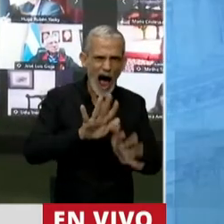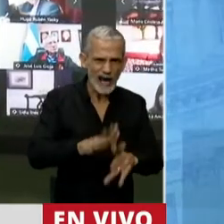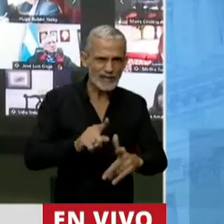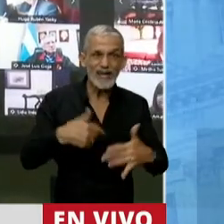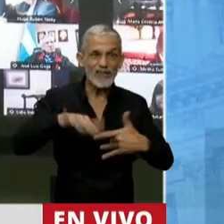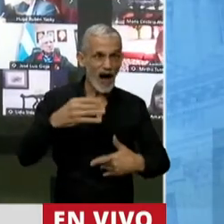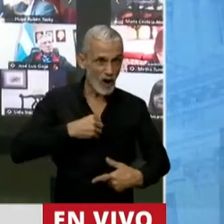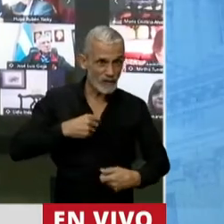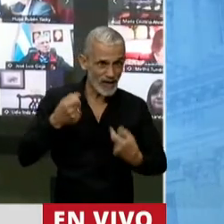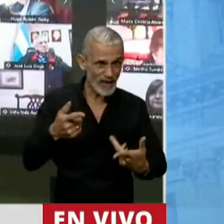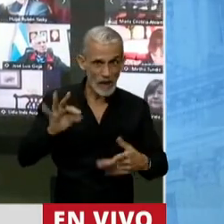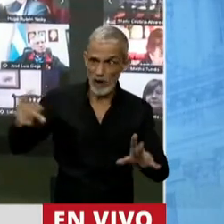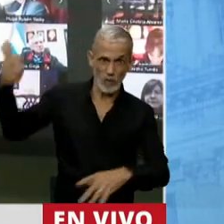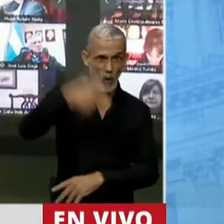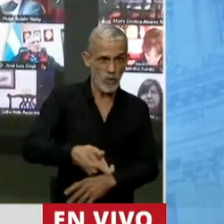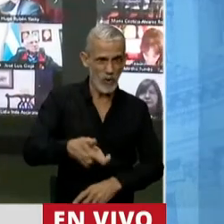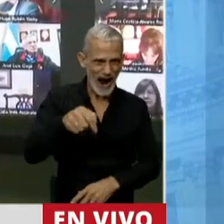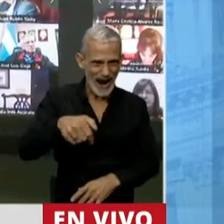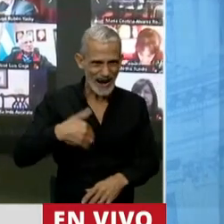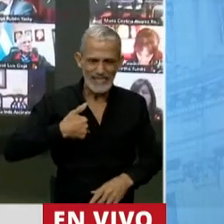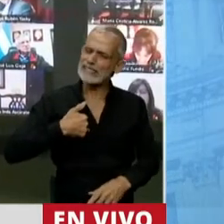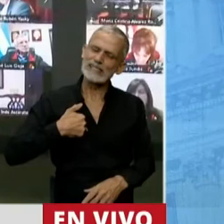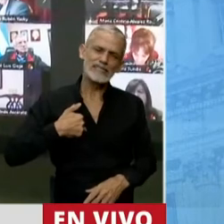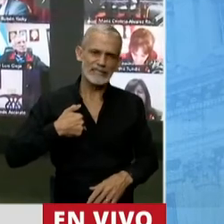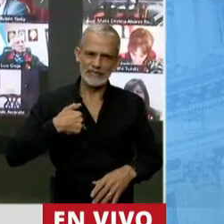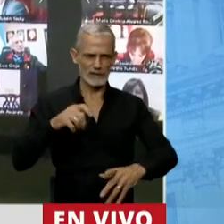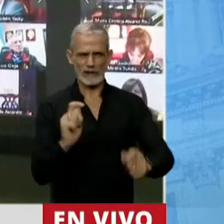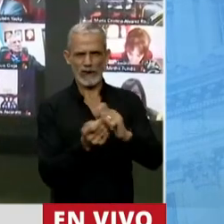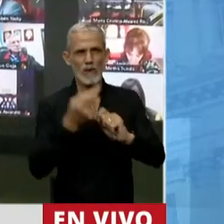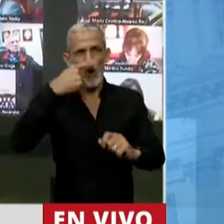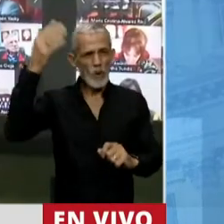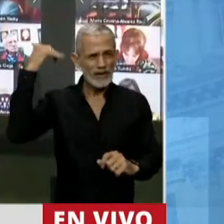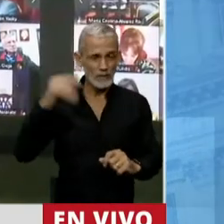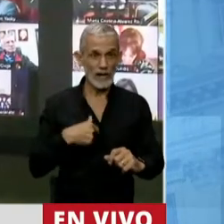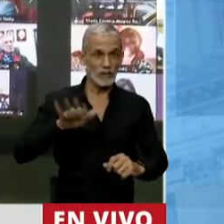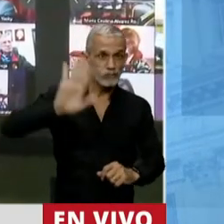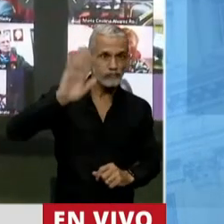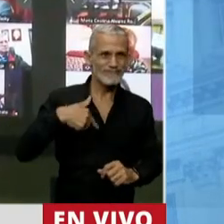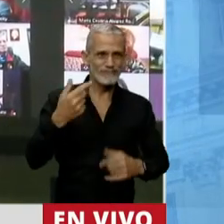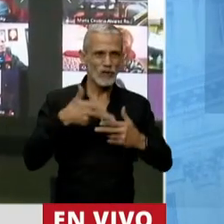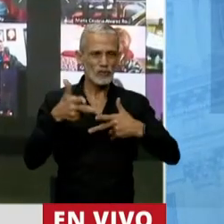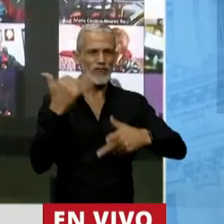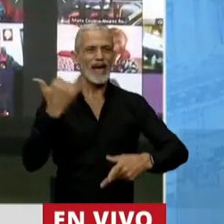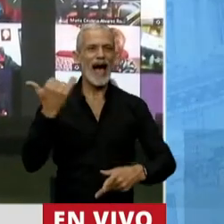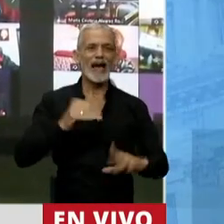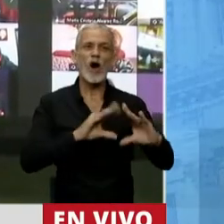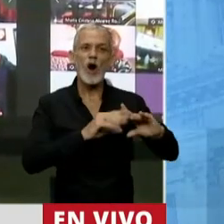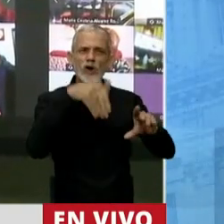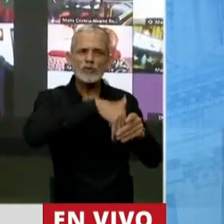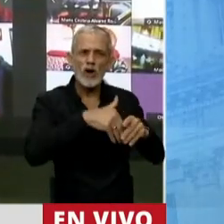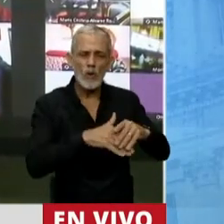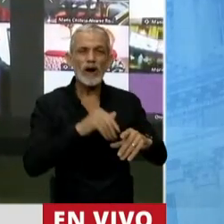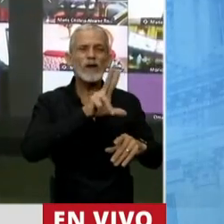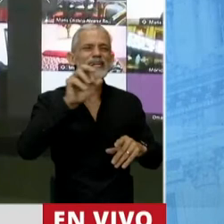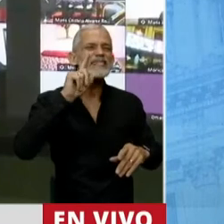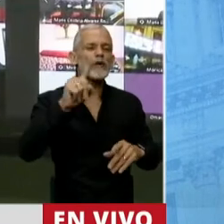a generar confianza para que los inversores vengan? Y una rectificación. En la última participación hablé de que hay en los colchones 300 mil